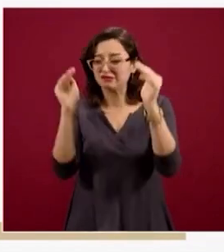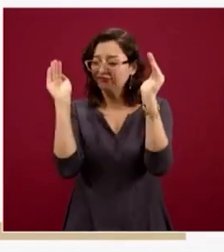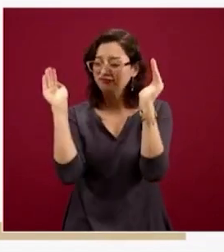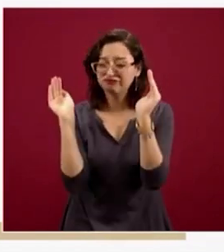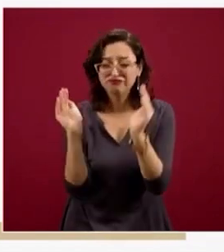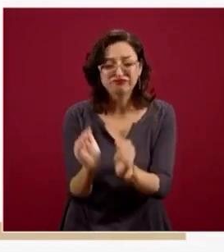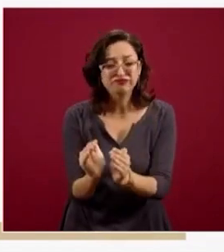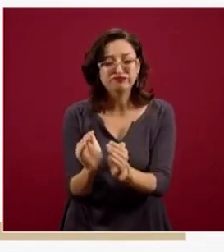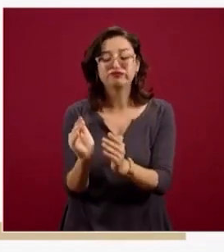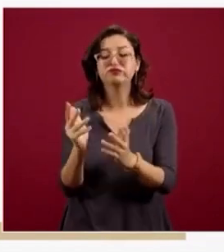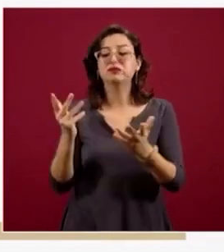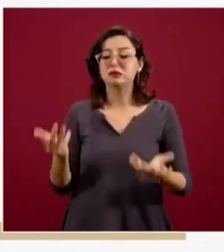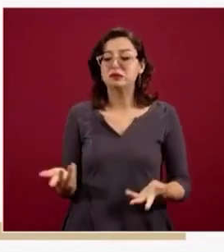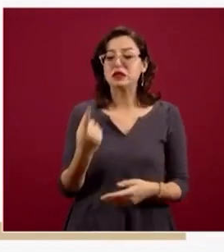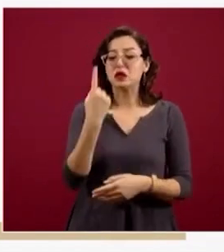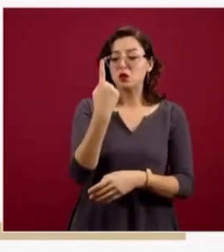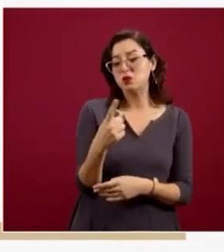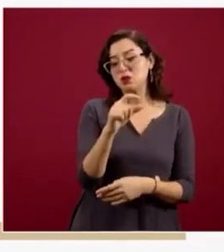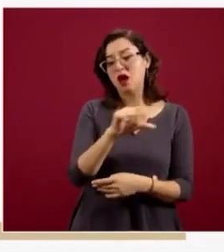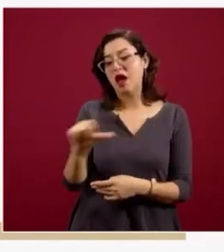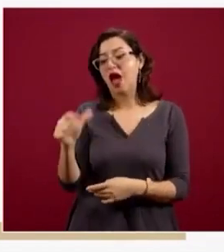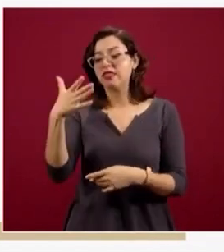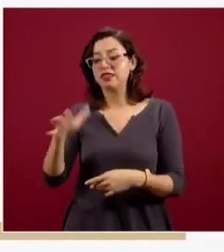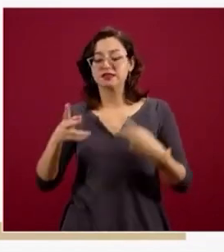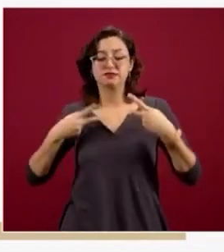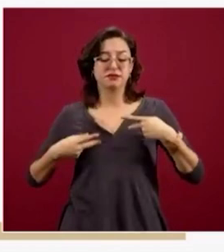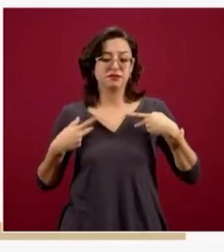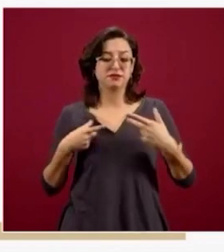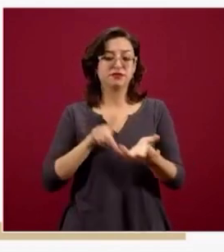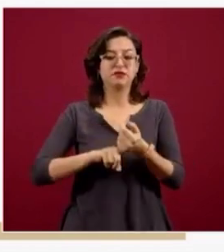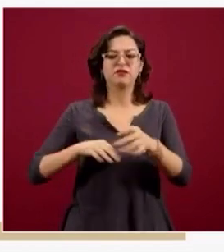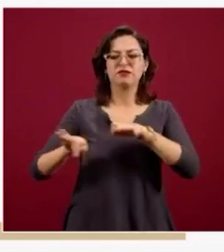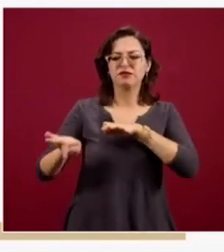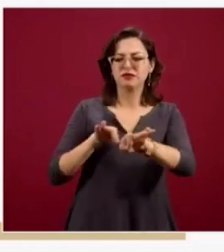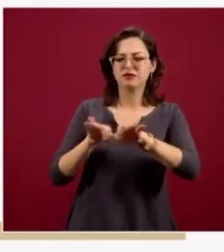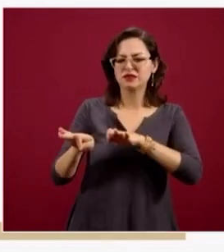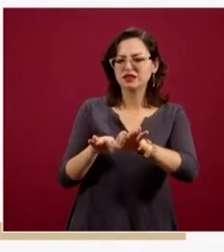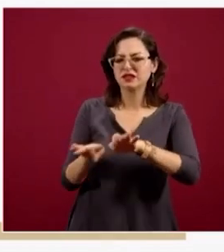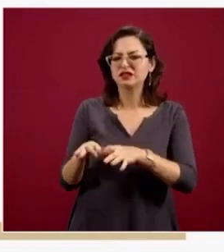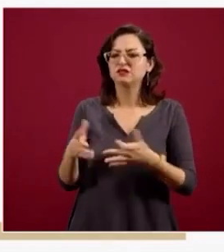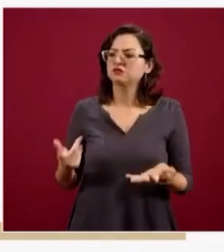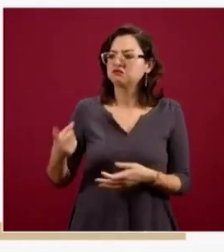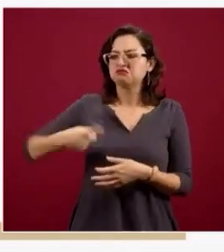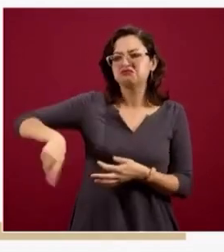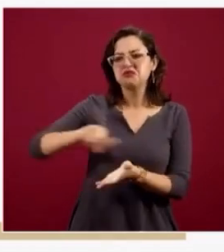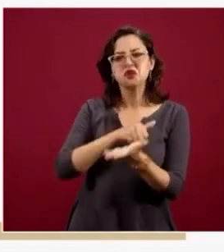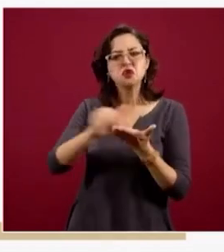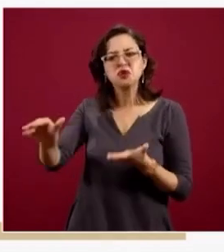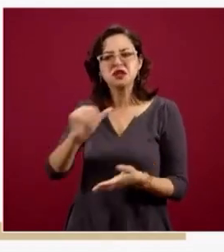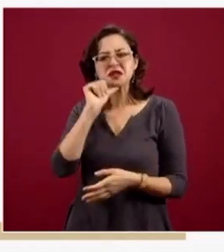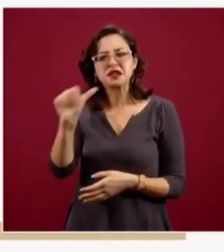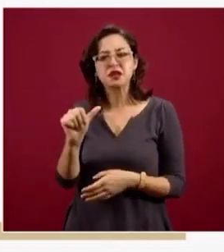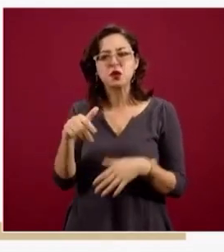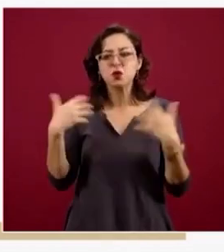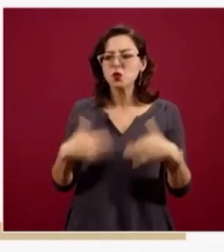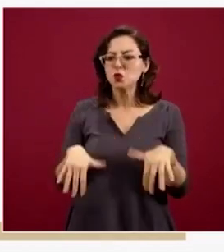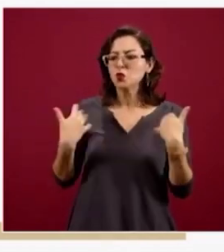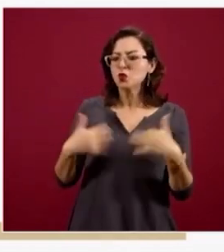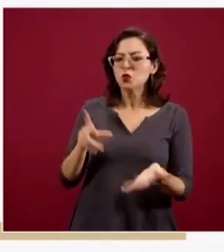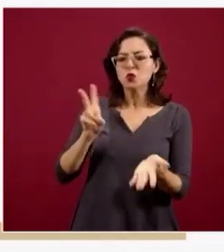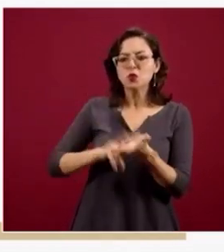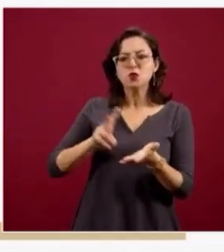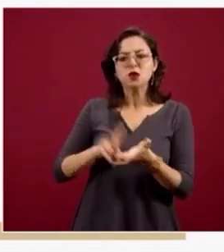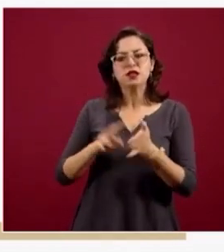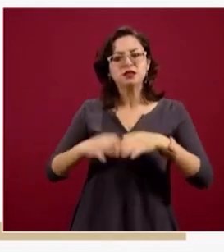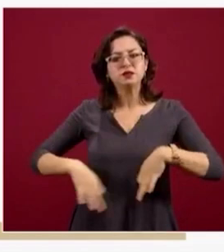que tienen de entre uno y diez empleados. Pero ¿por qué es importante lo que ellos hicieron? Porque de ellos dependen